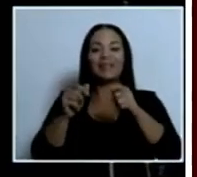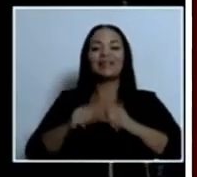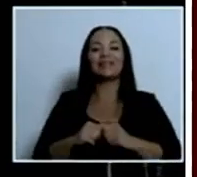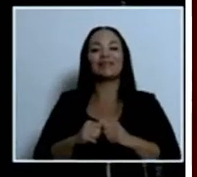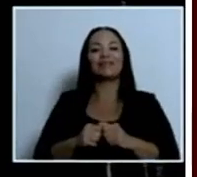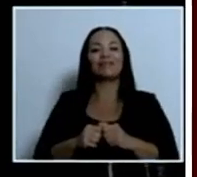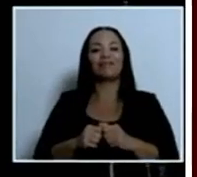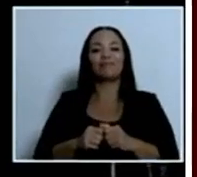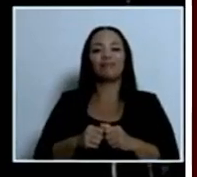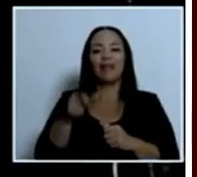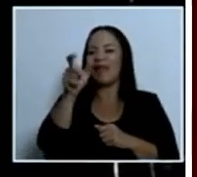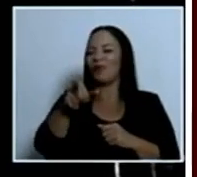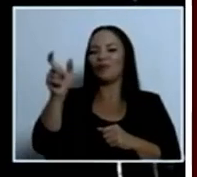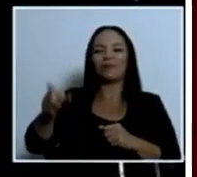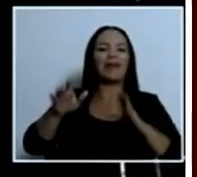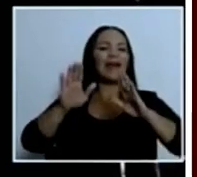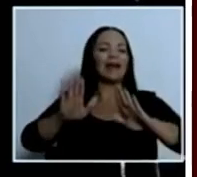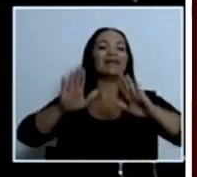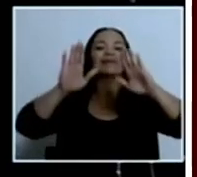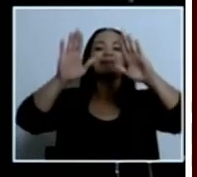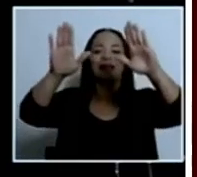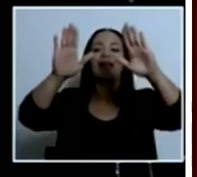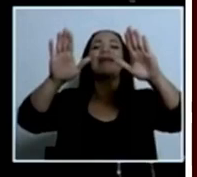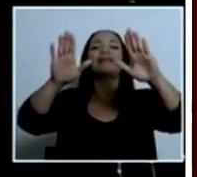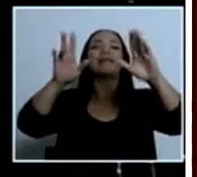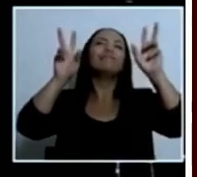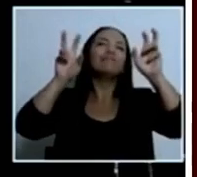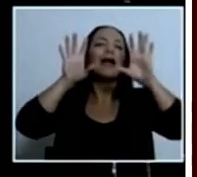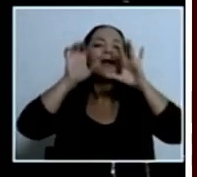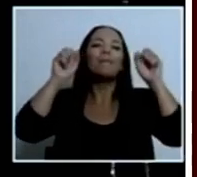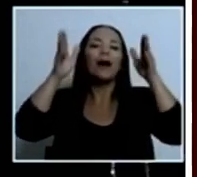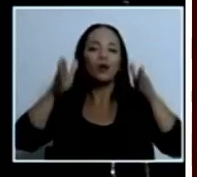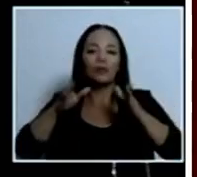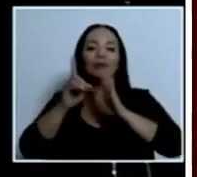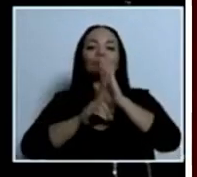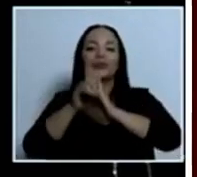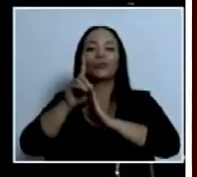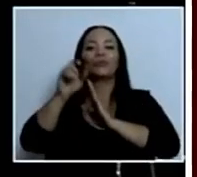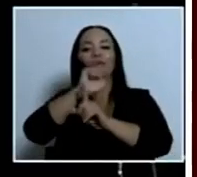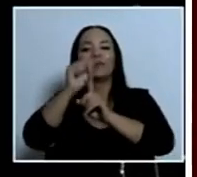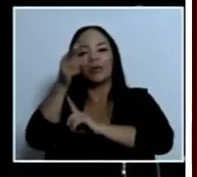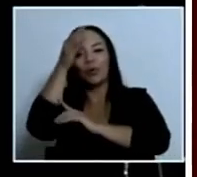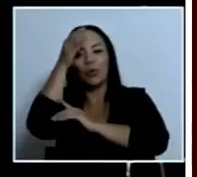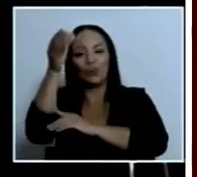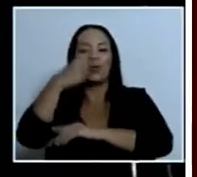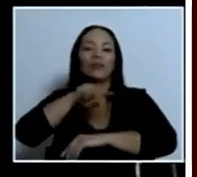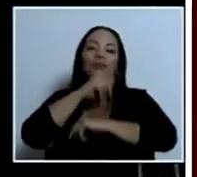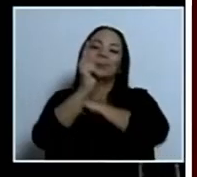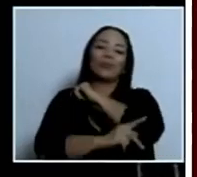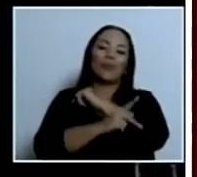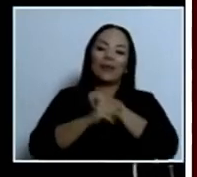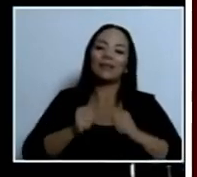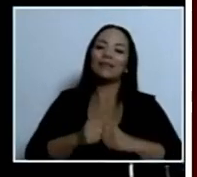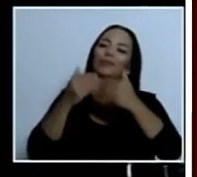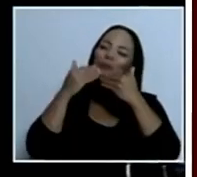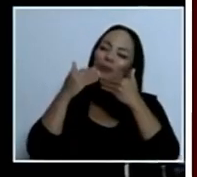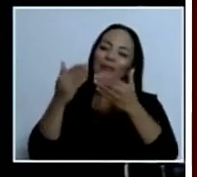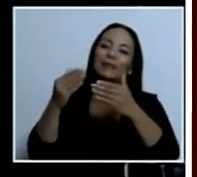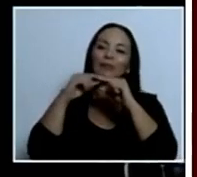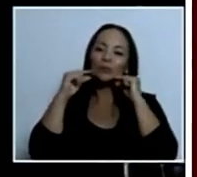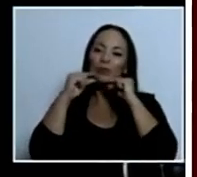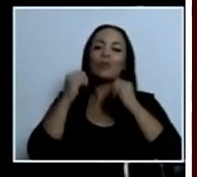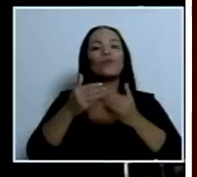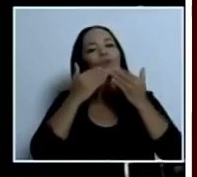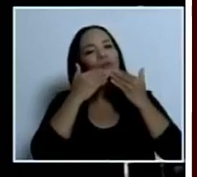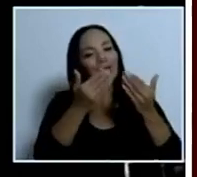excelentes embajadores del desarrollo sociocultural de nuestro país. Muchísimas gracias, don Rodrigo. Muchísimas